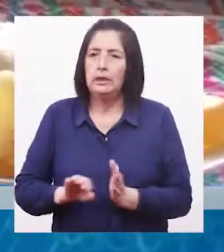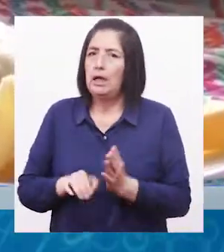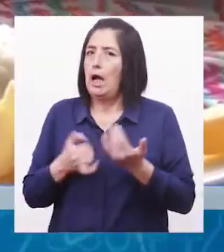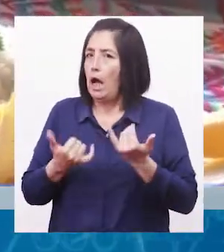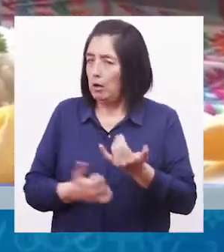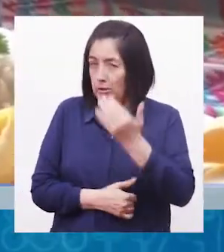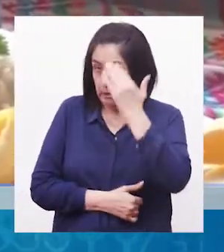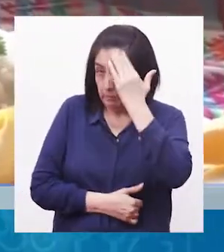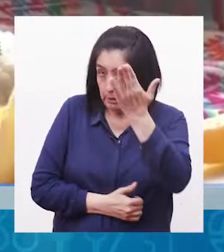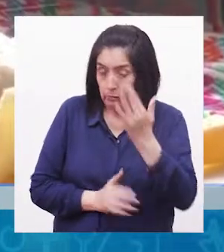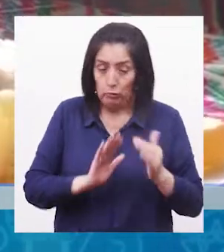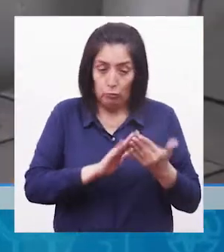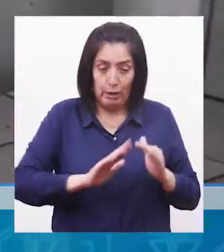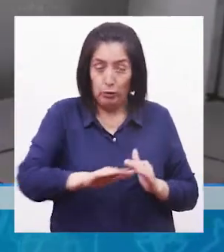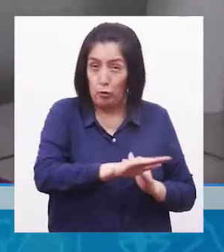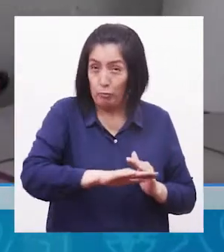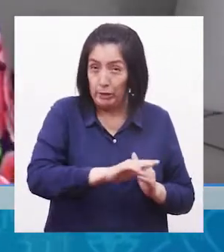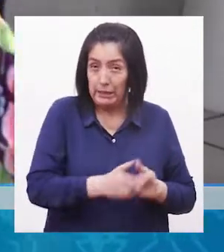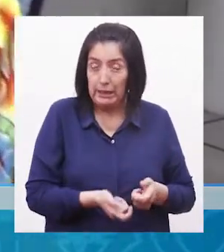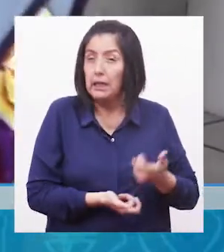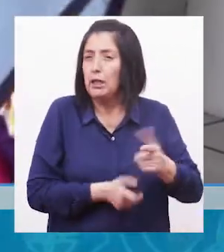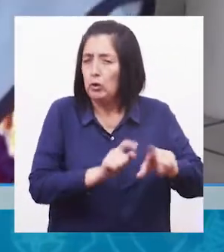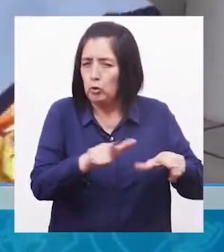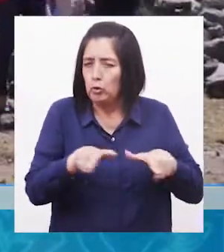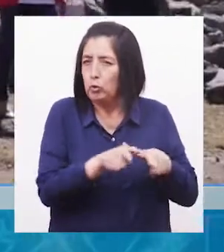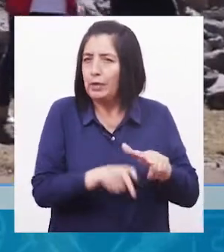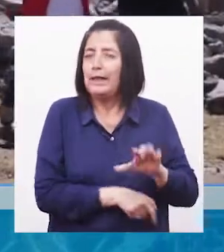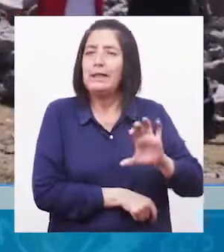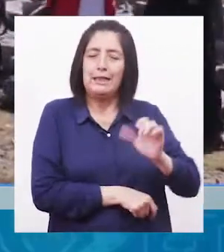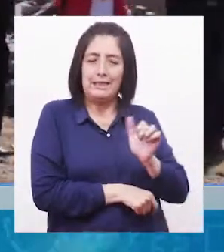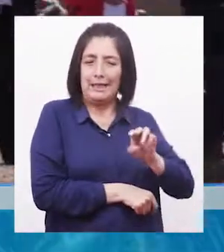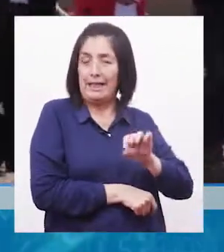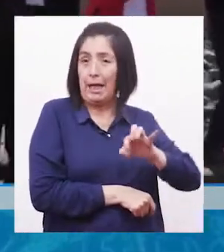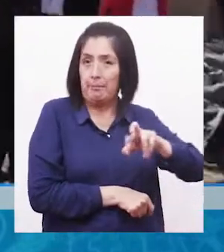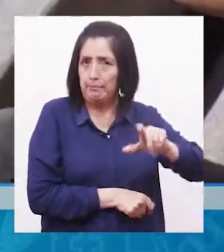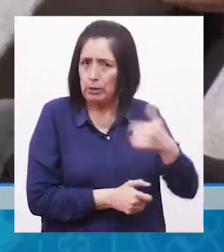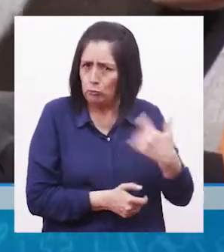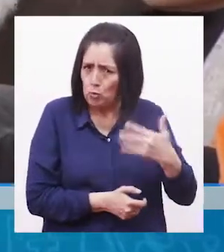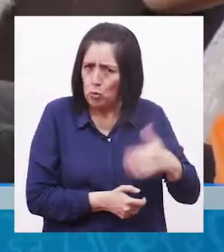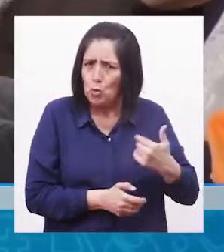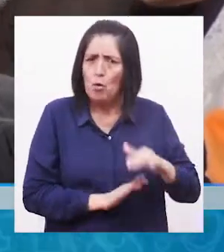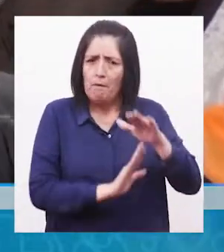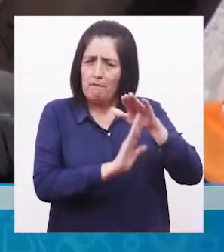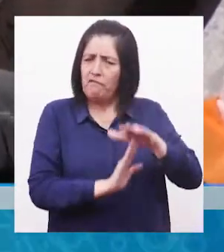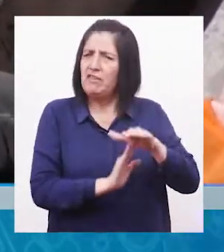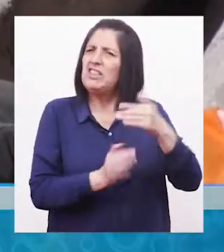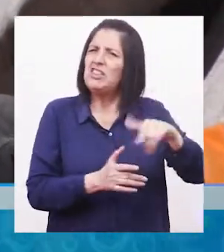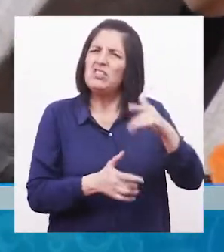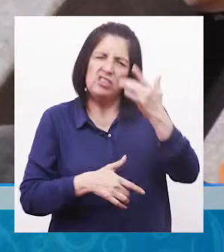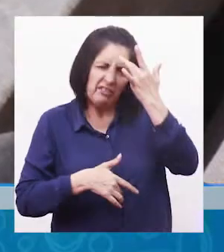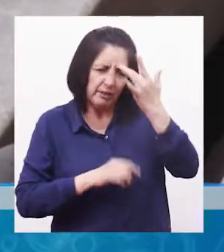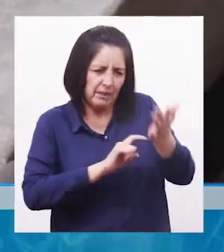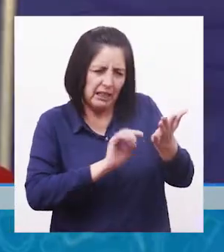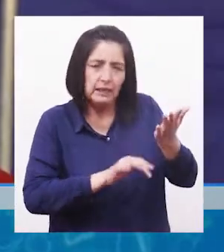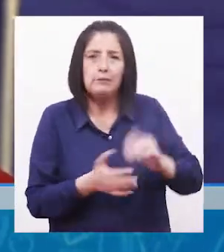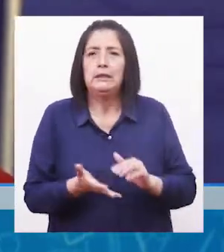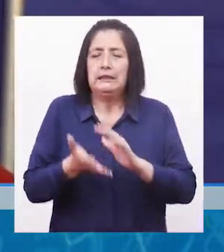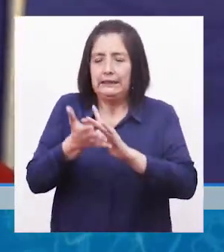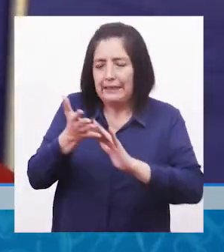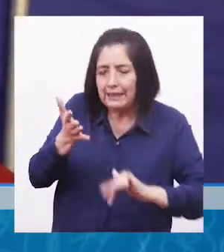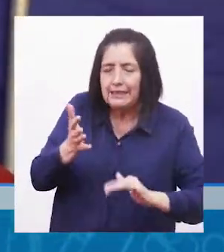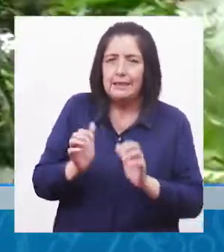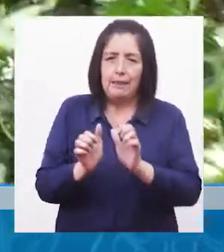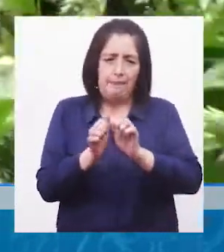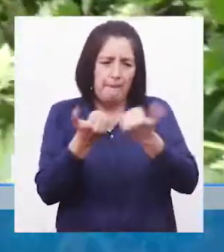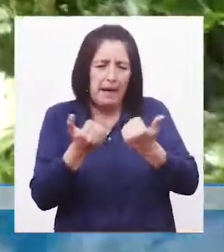Hoy conoceremos cómo la comunidad campesina de San Miguel de Chacrampa viene superando la anemia a base de sangrecita, pan fortificado